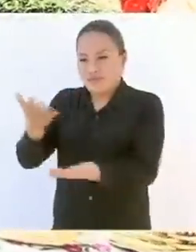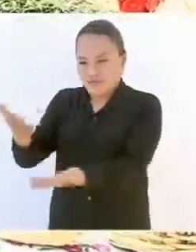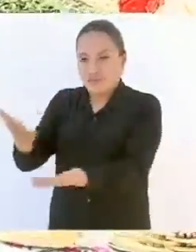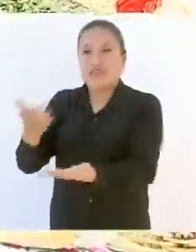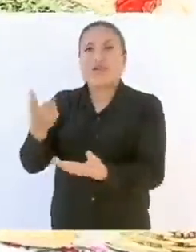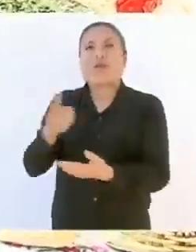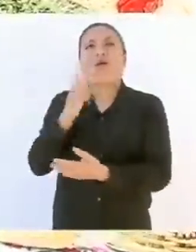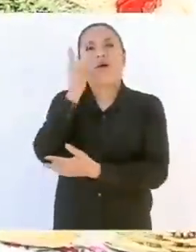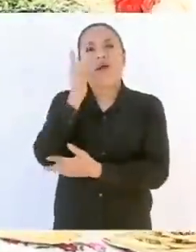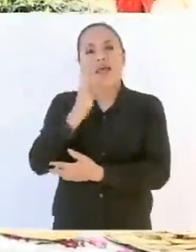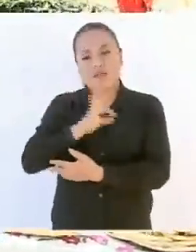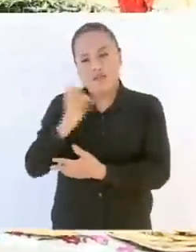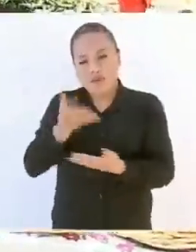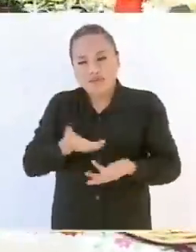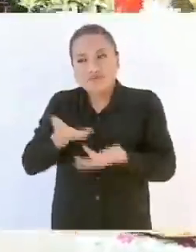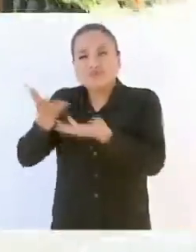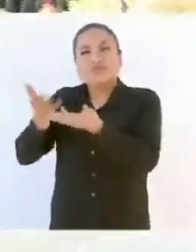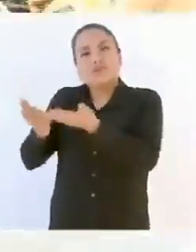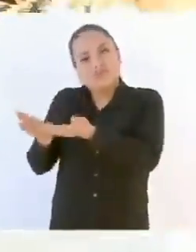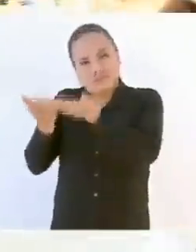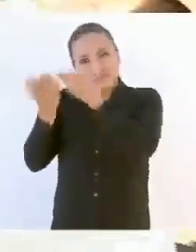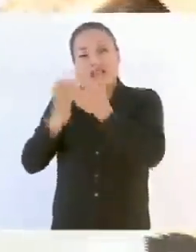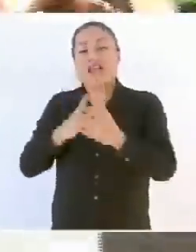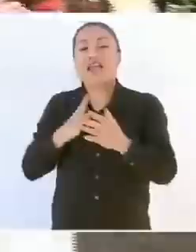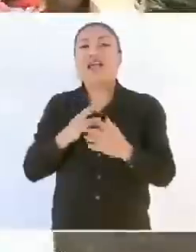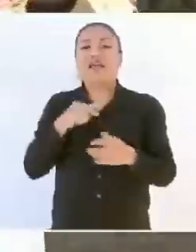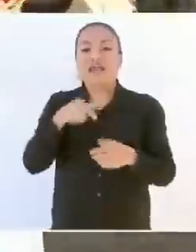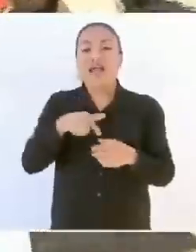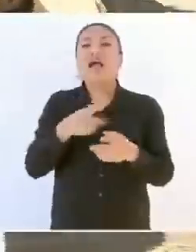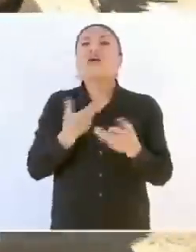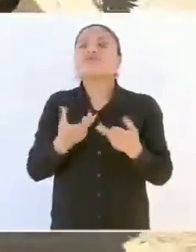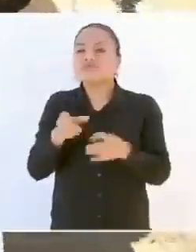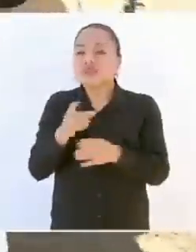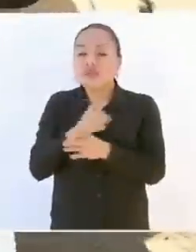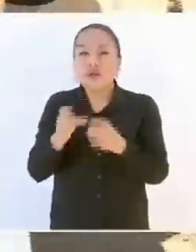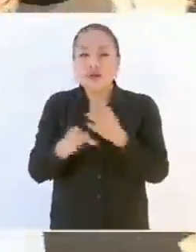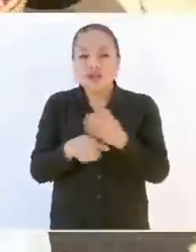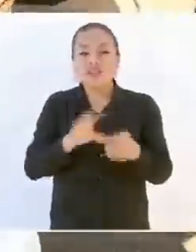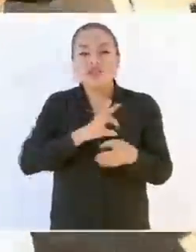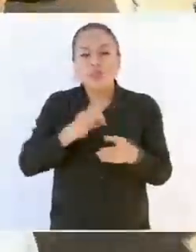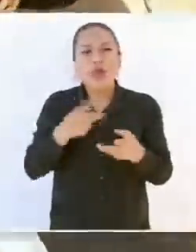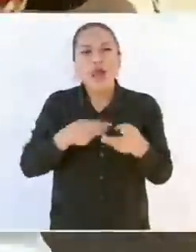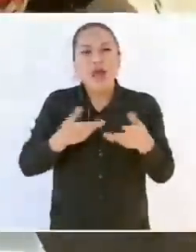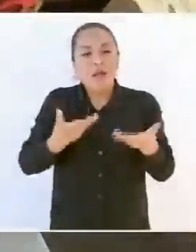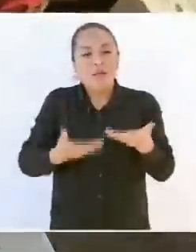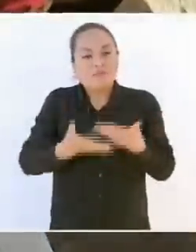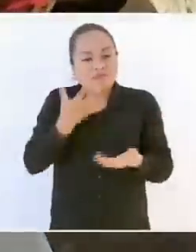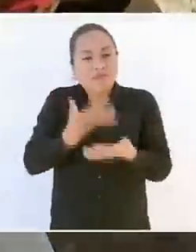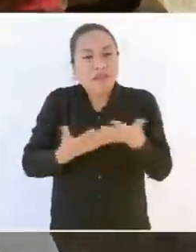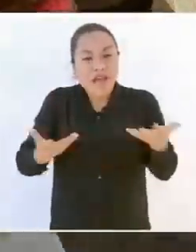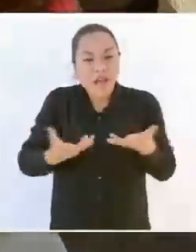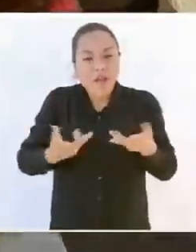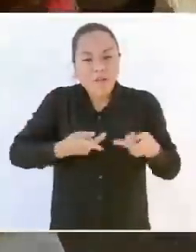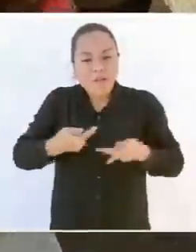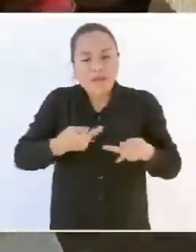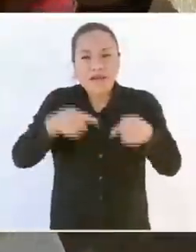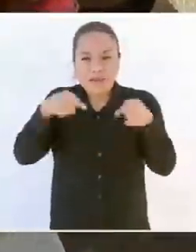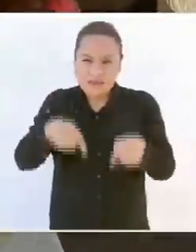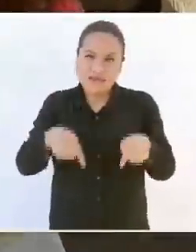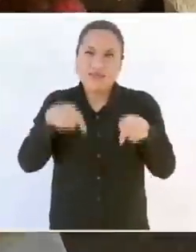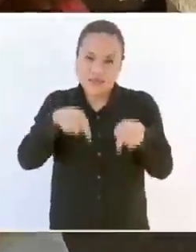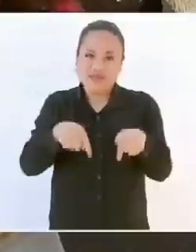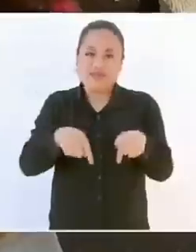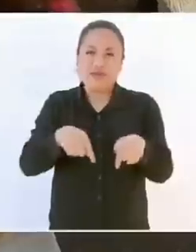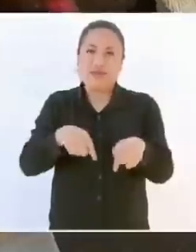el favor De llevárselo Es los productos Que aquí en la zona Se están produciendo Entonces, señor presidente Muchísimas gracias